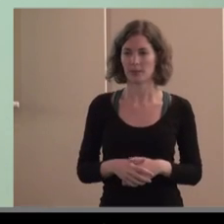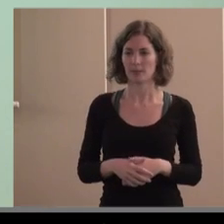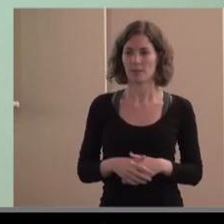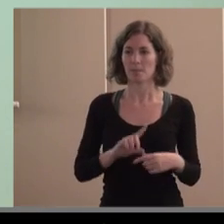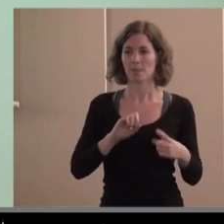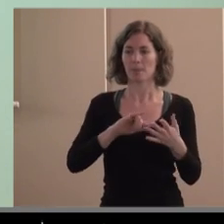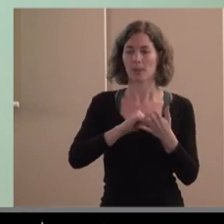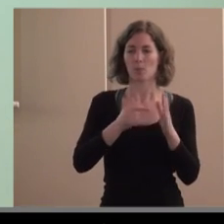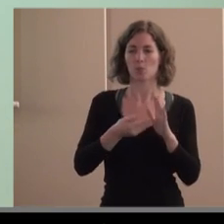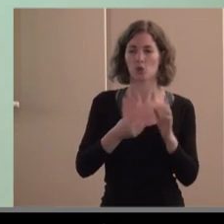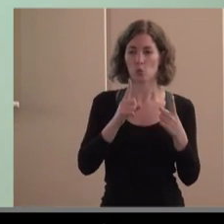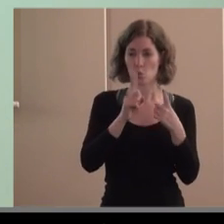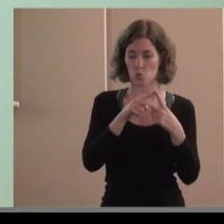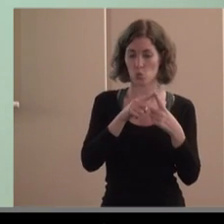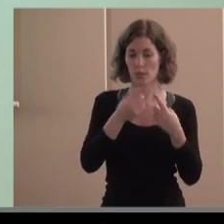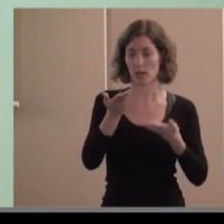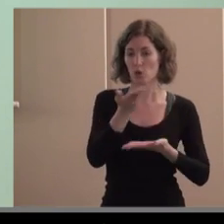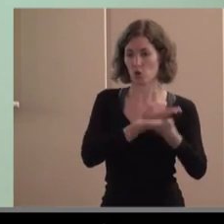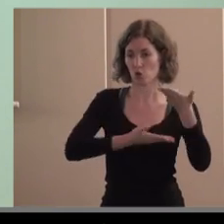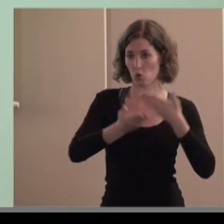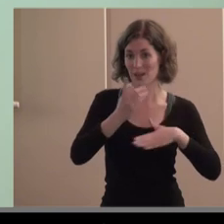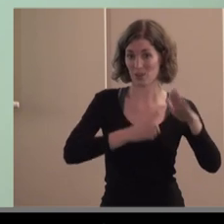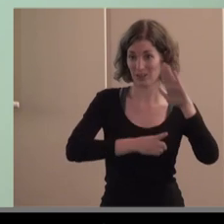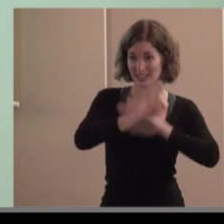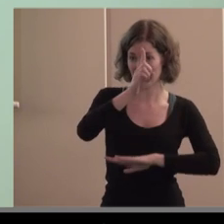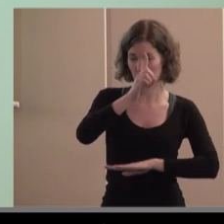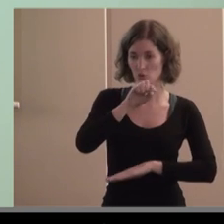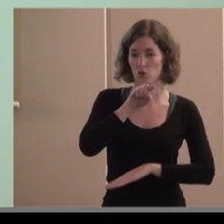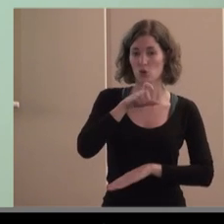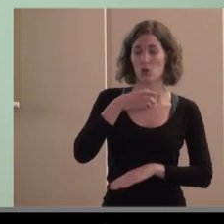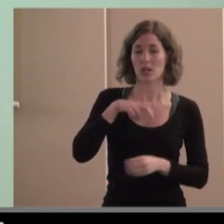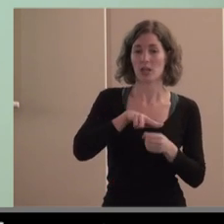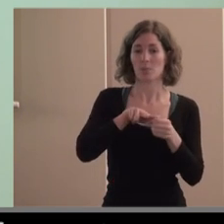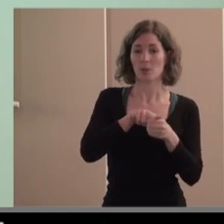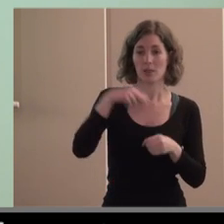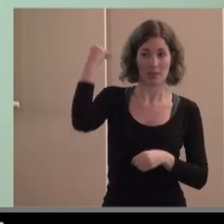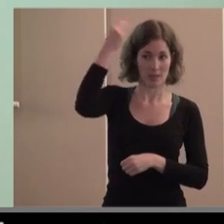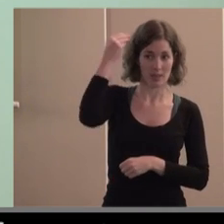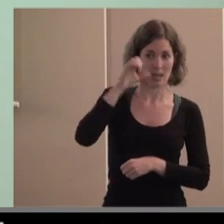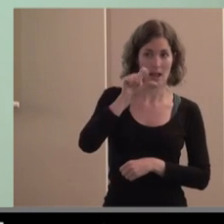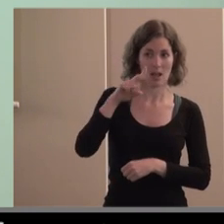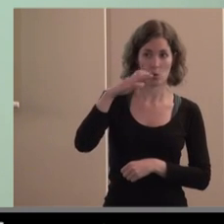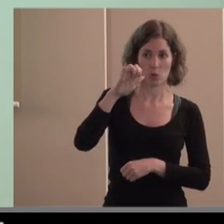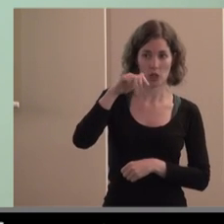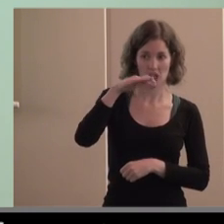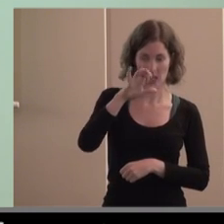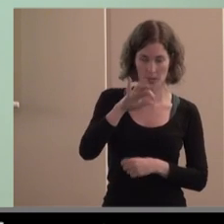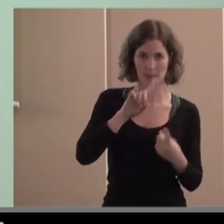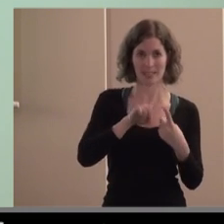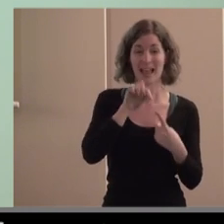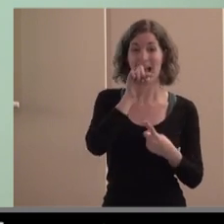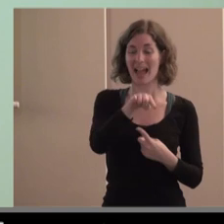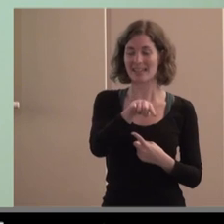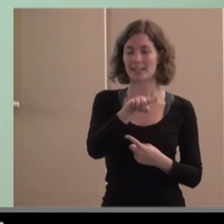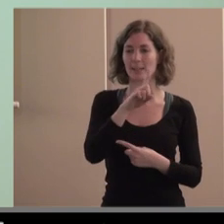un proyecto perdón un proyecto de cooperación el desarrollo en la provincia de Alucema en Marruecos hemos llevado allá